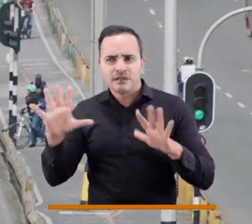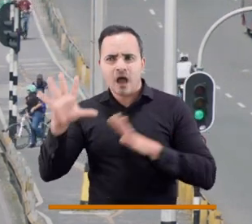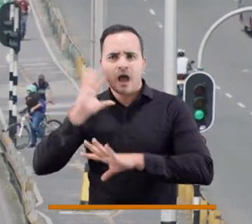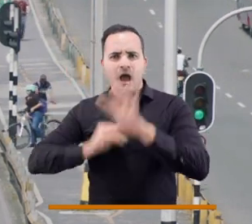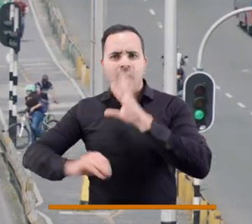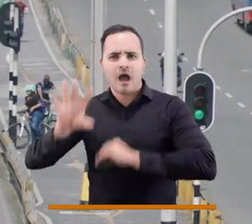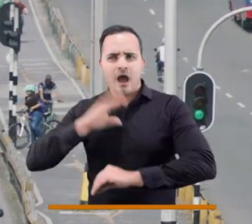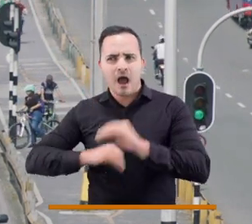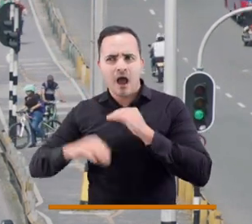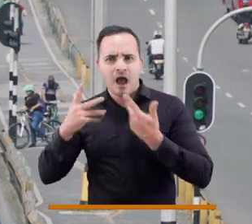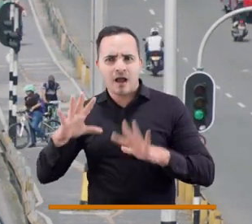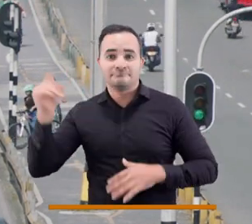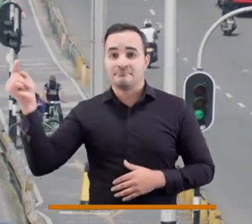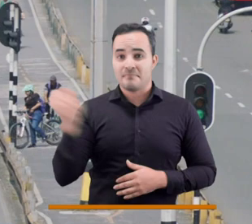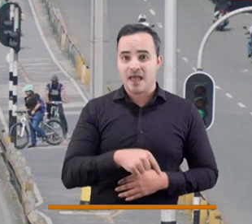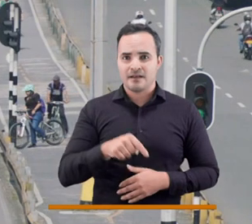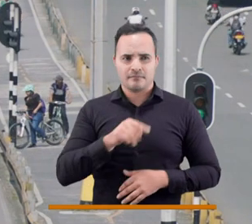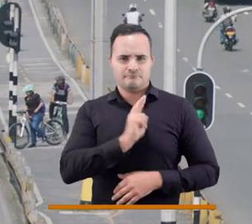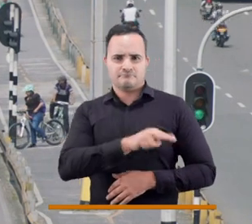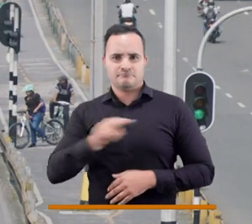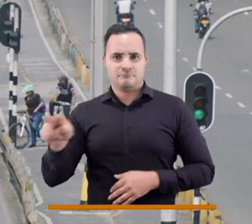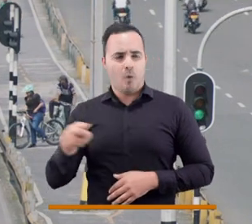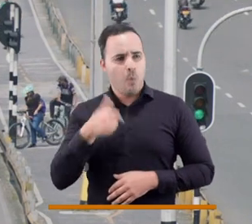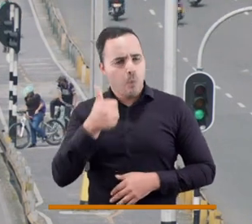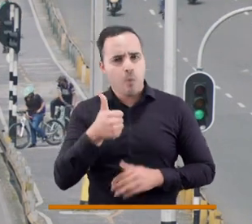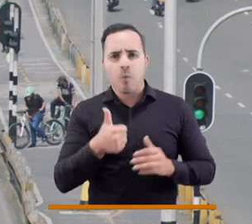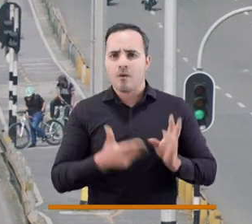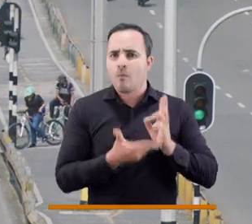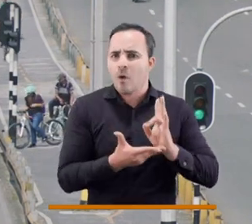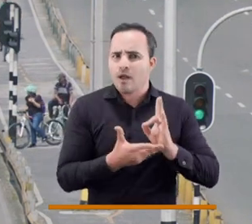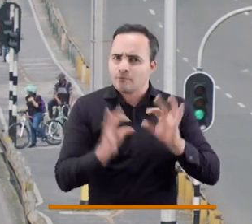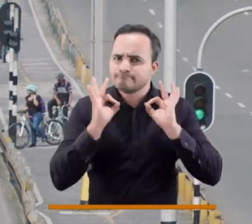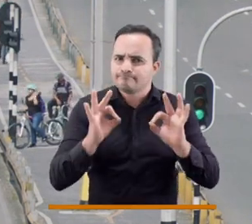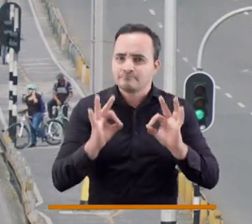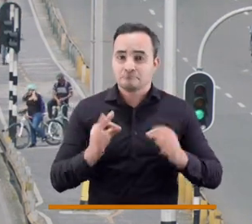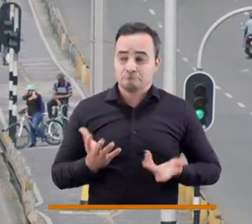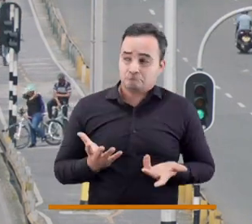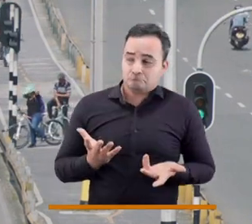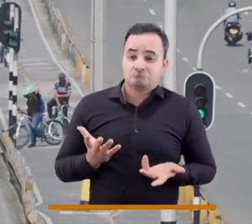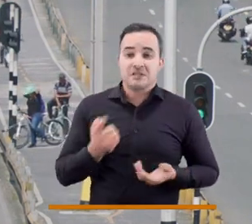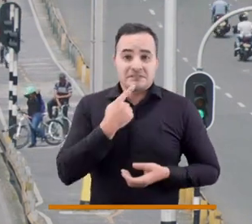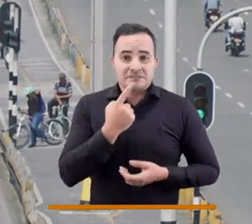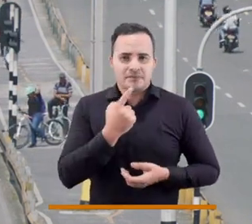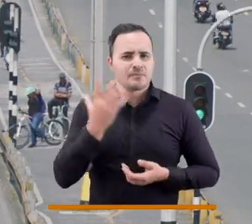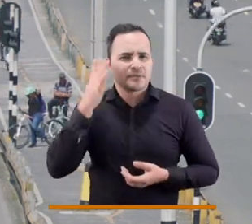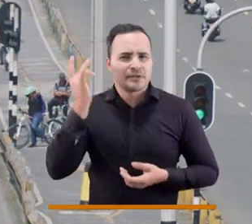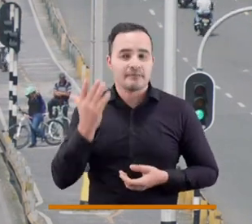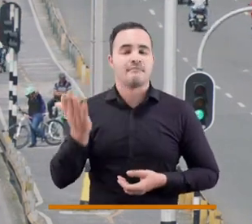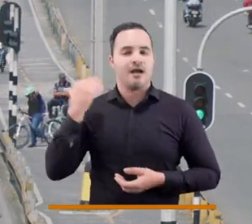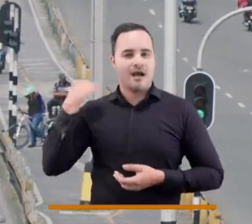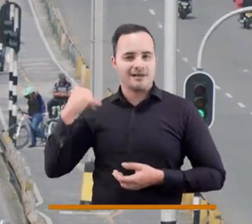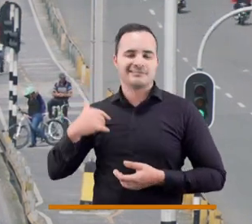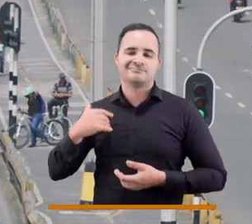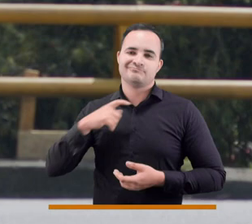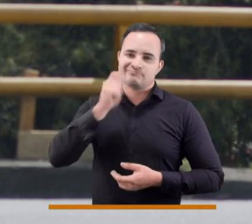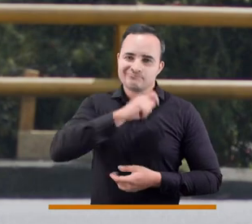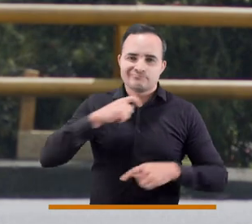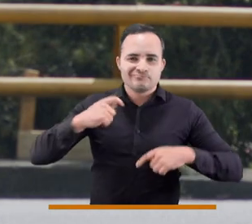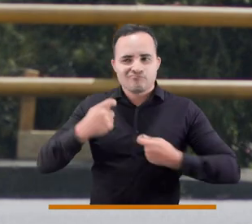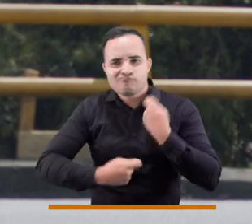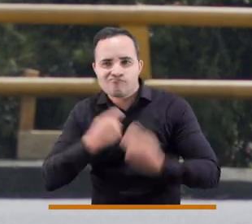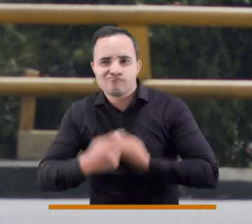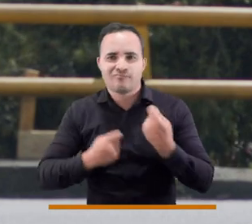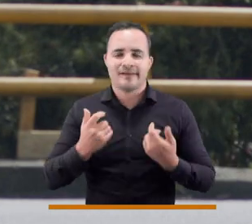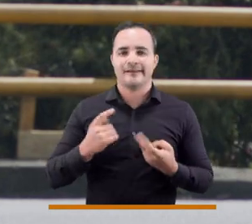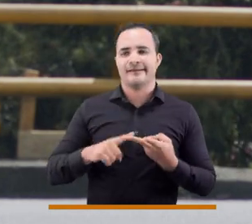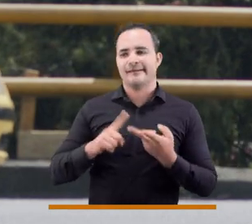tema de las ciudades de 15 minutos, dice que Medellín es un ejemplo, porque salimos de una época del narcotráfico, de ciudades